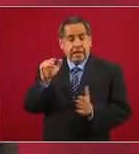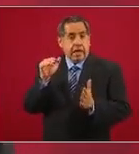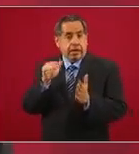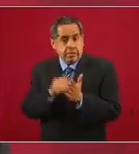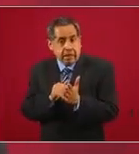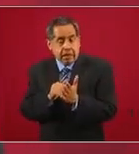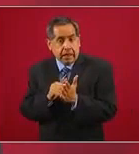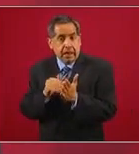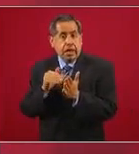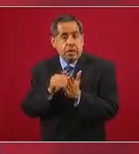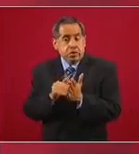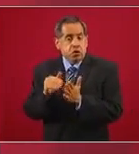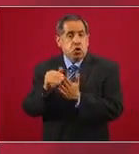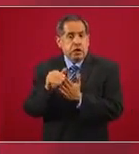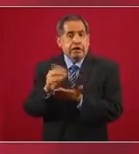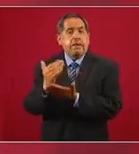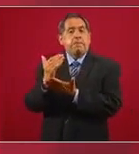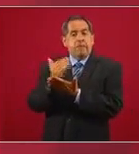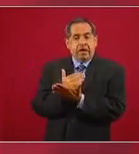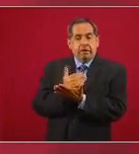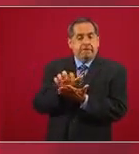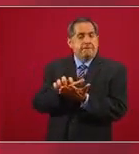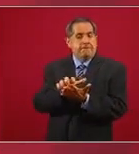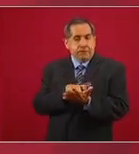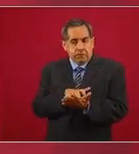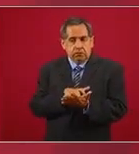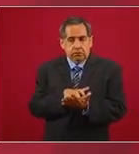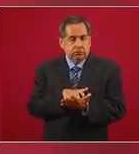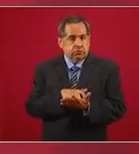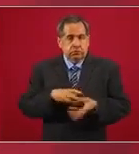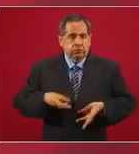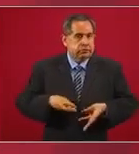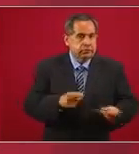menos de ahorro.